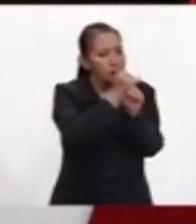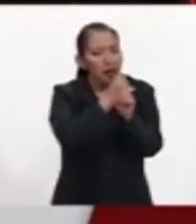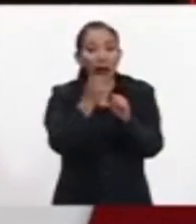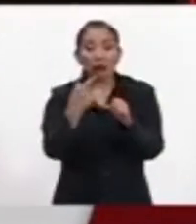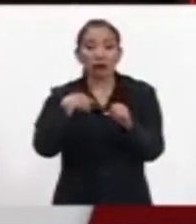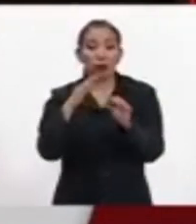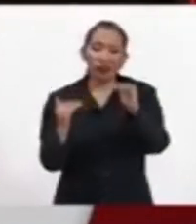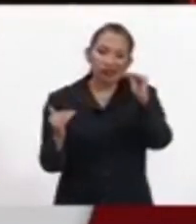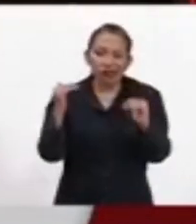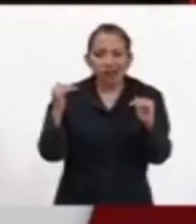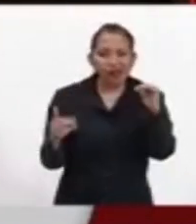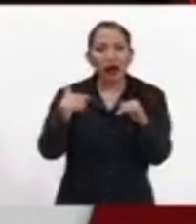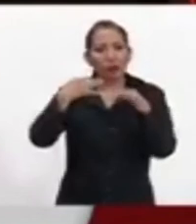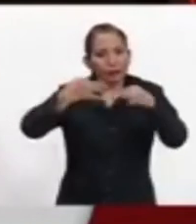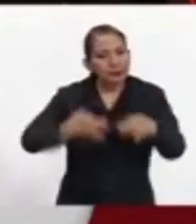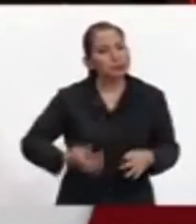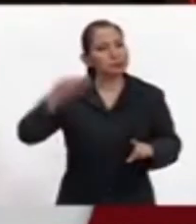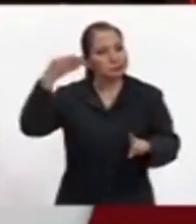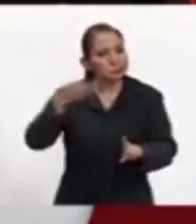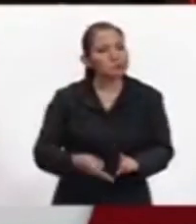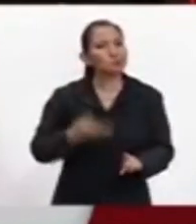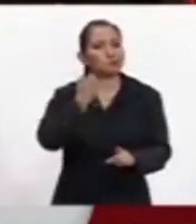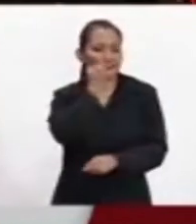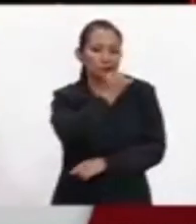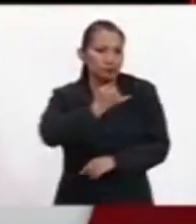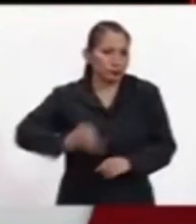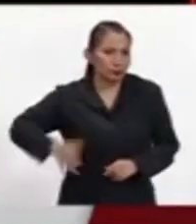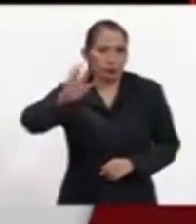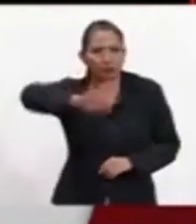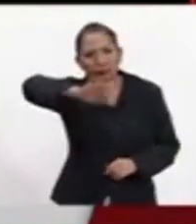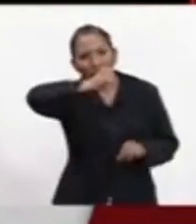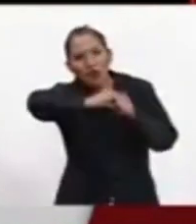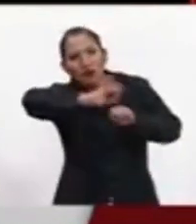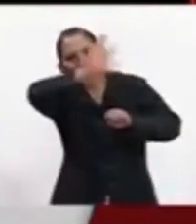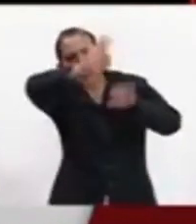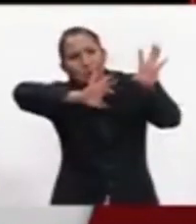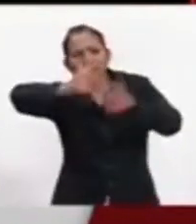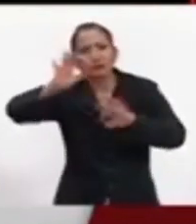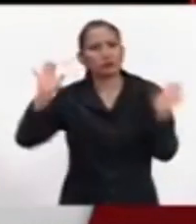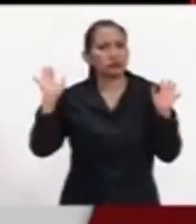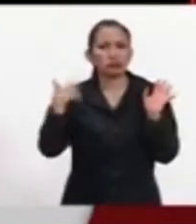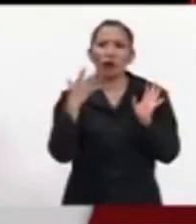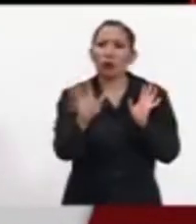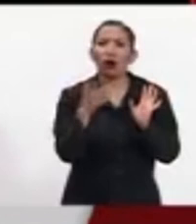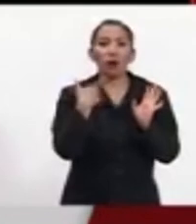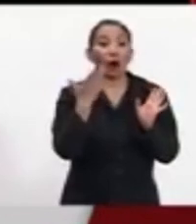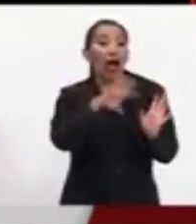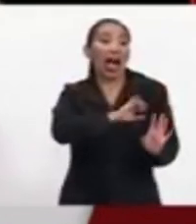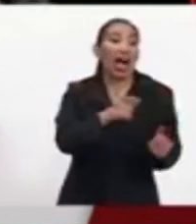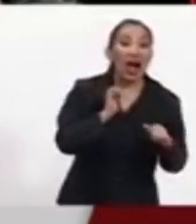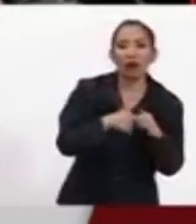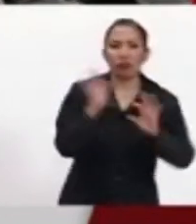en que tiene que ser equilibrada, certera, objetiva en su cobertura informativa, pues sin partidarismo, sino